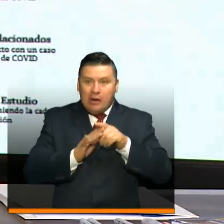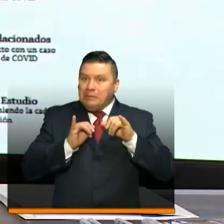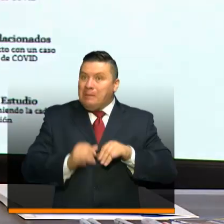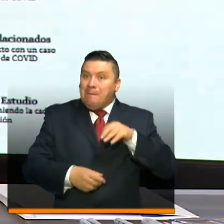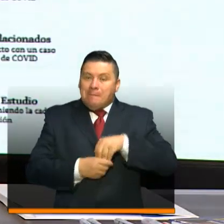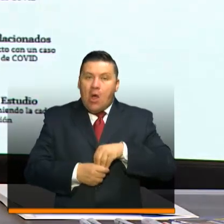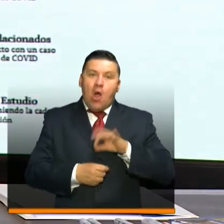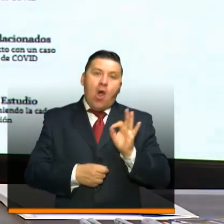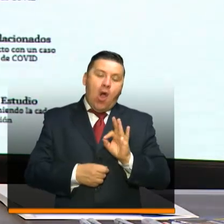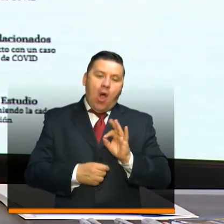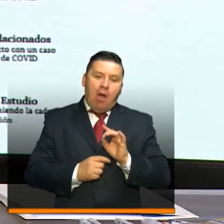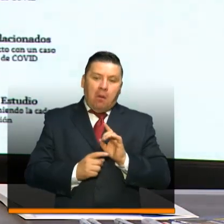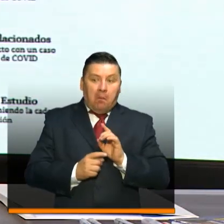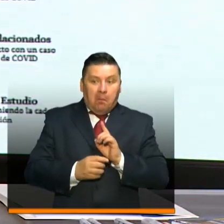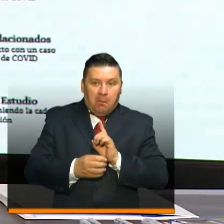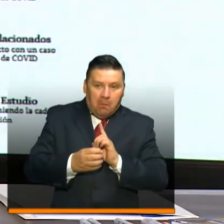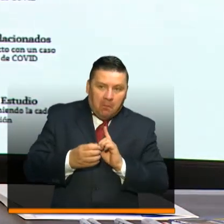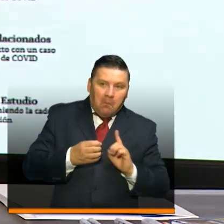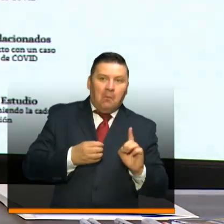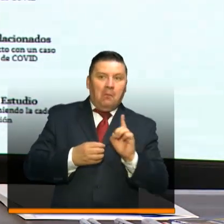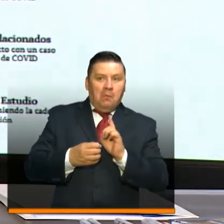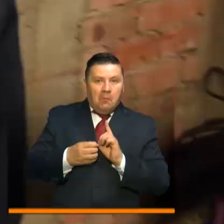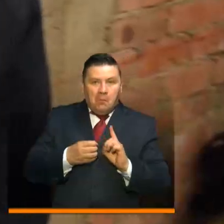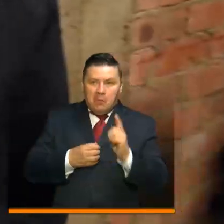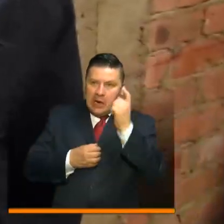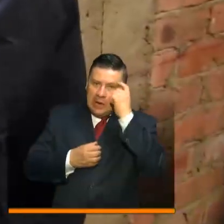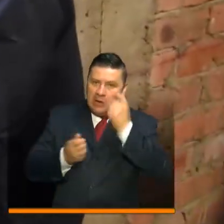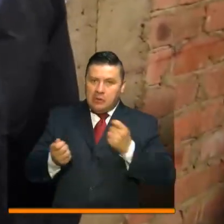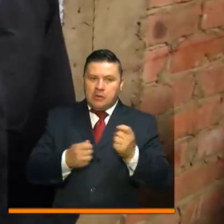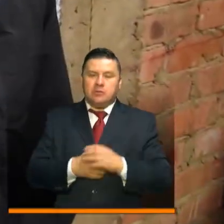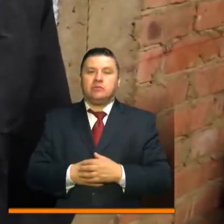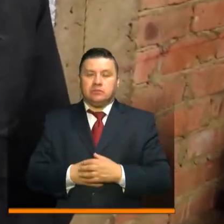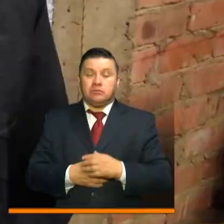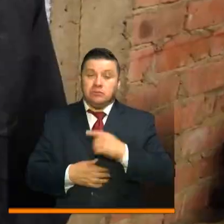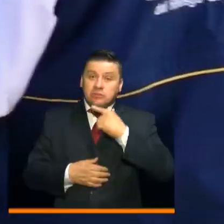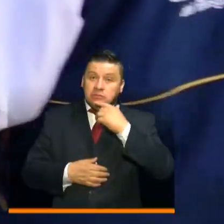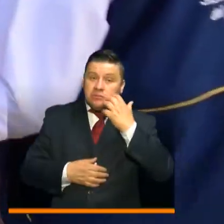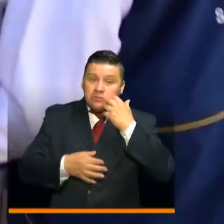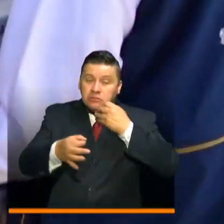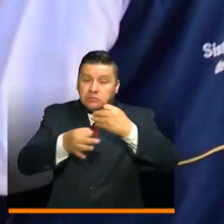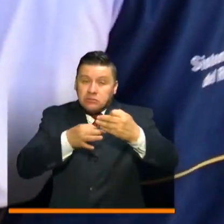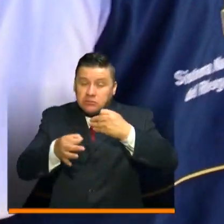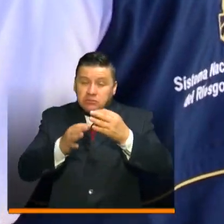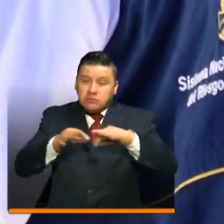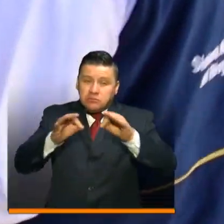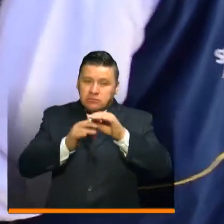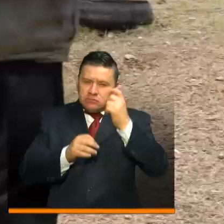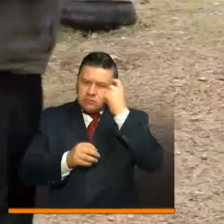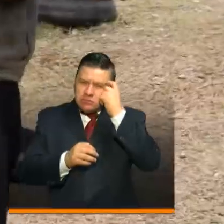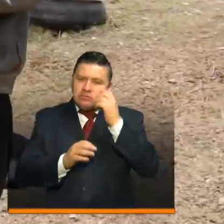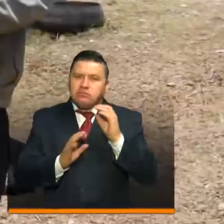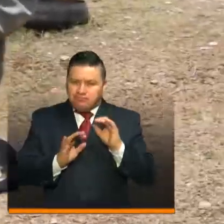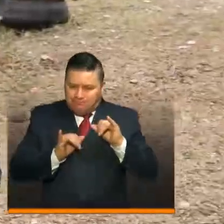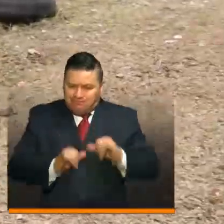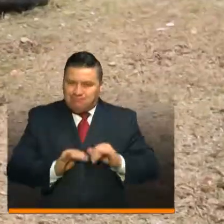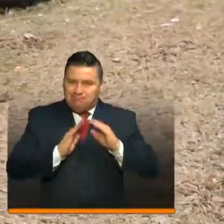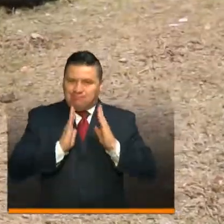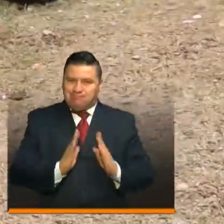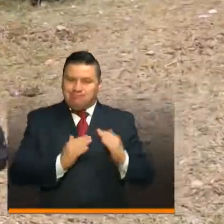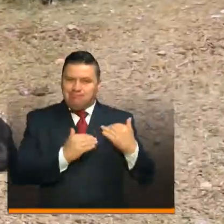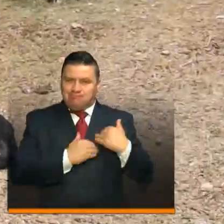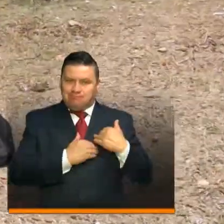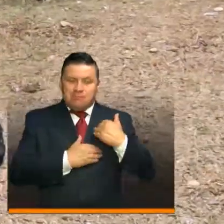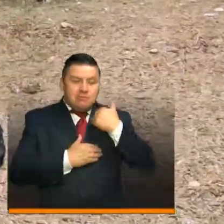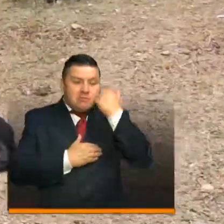a un aislamiento que es inteligente. Duque explicó que el aislamiento inteligente implica mantener la protección y